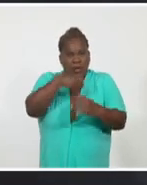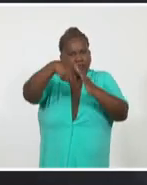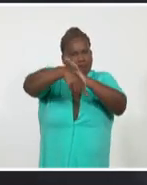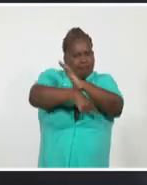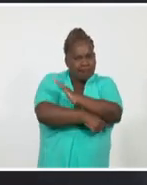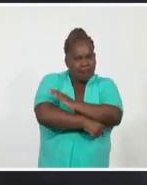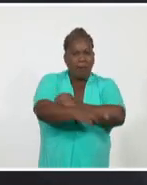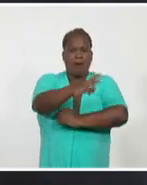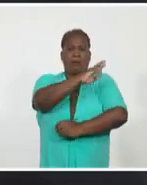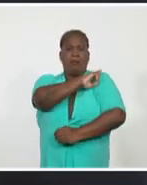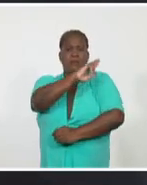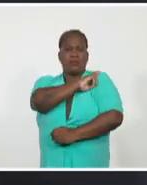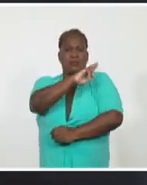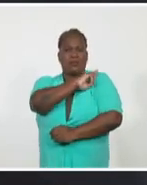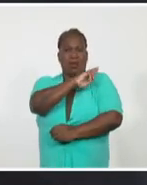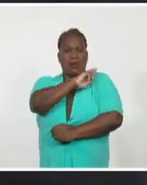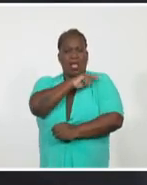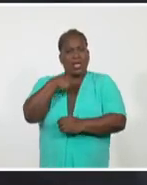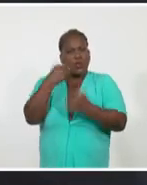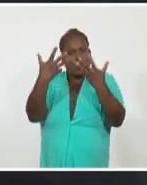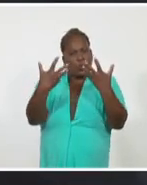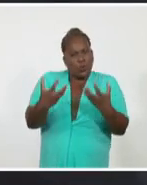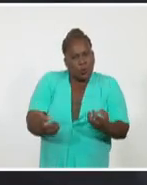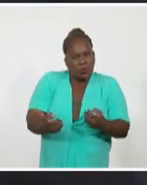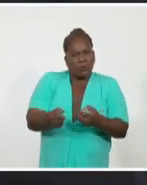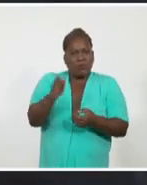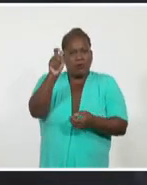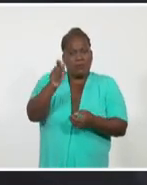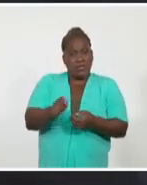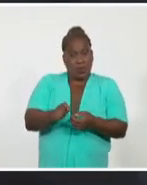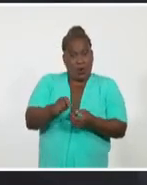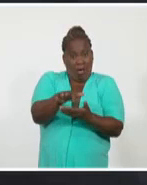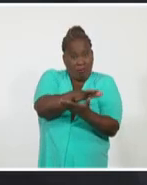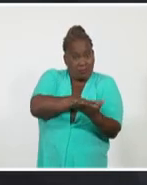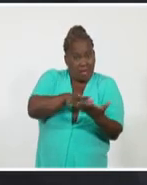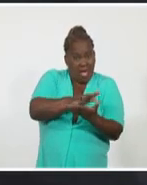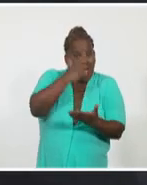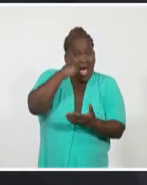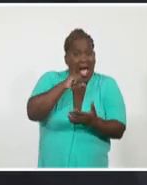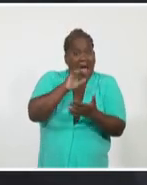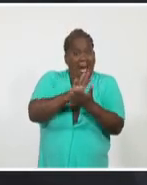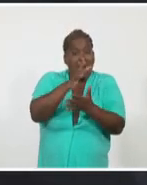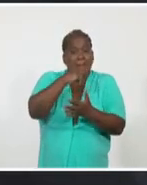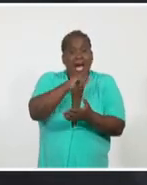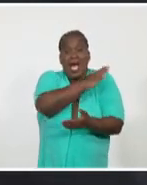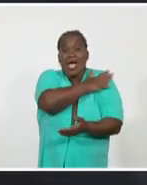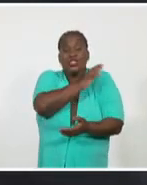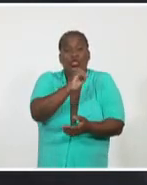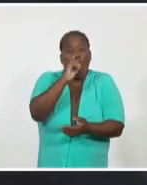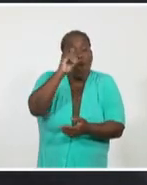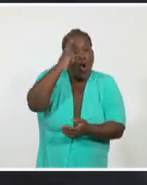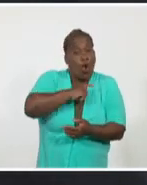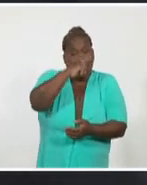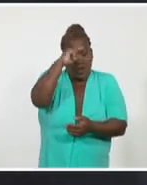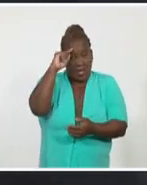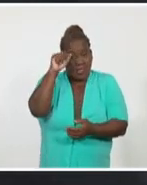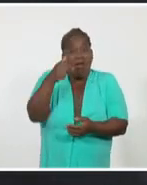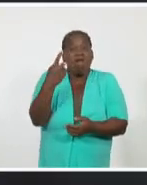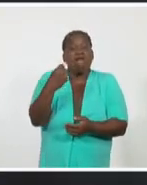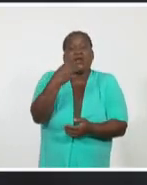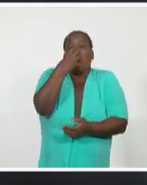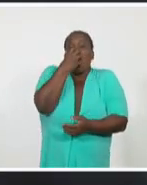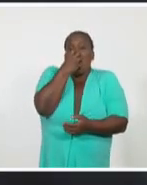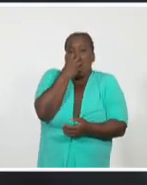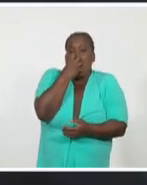la responsabilidad por el deterioro de la salud en el Estado de Amazonas y la falta de oxígeno para los pacientes hospitalizados